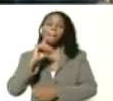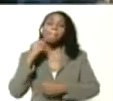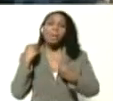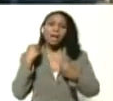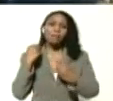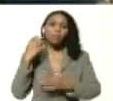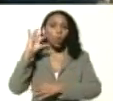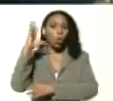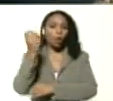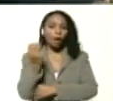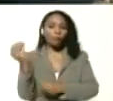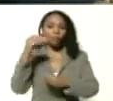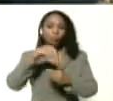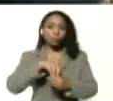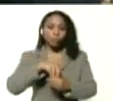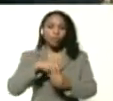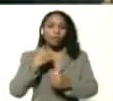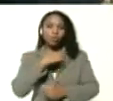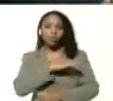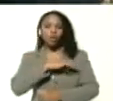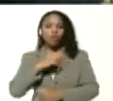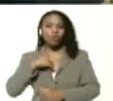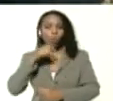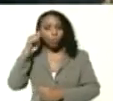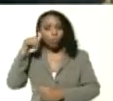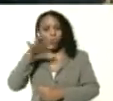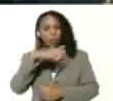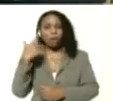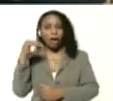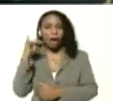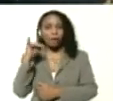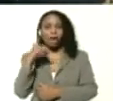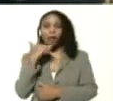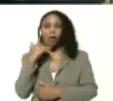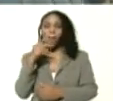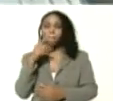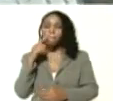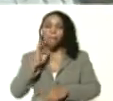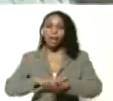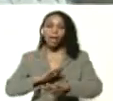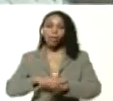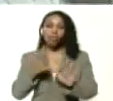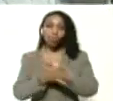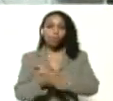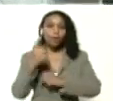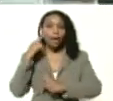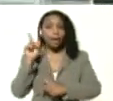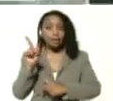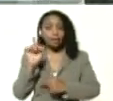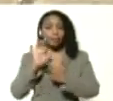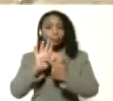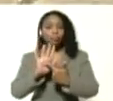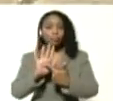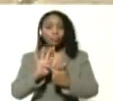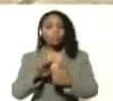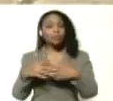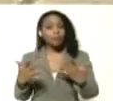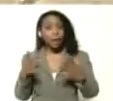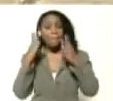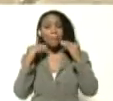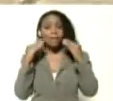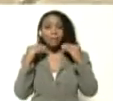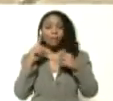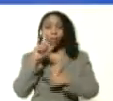lograr la reinserción a la sociedad de nuestro pueblo que cometió algún delito y es importante señalar señor presidente que a experiencia